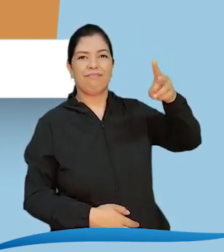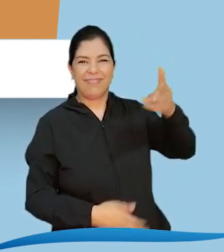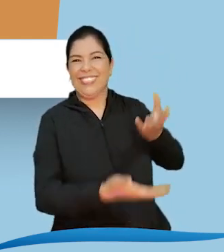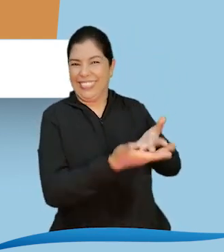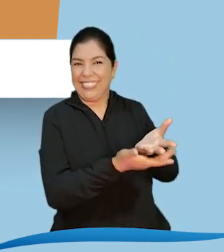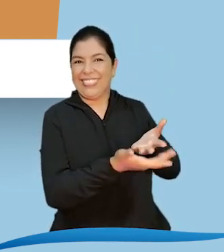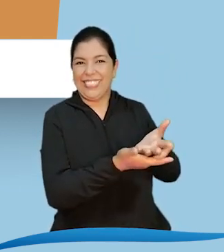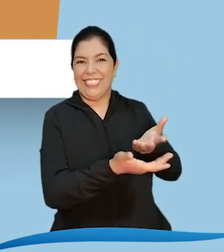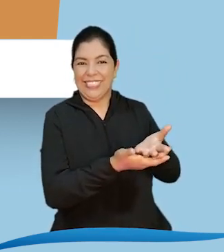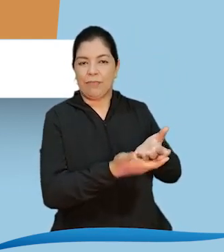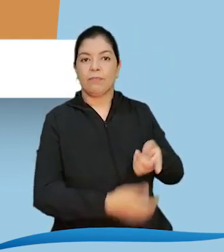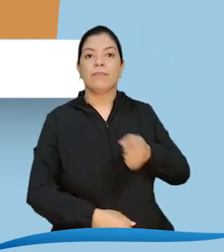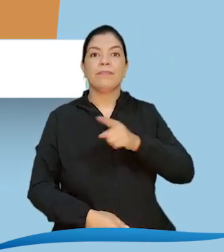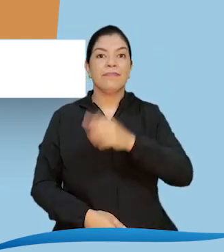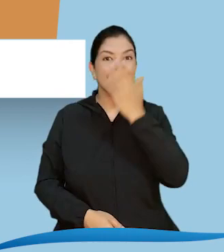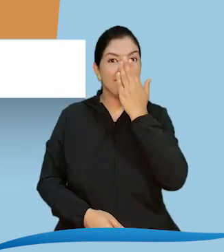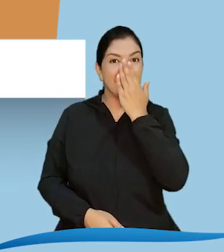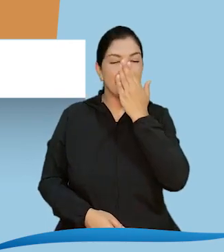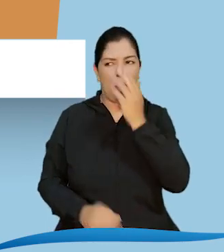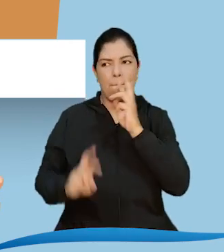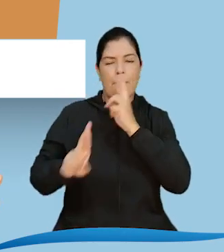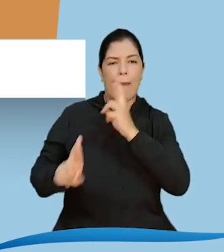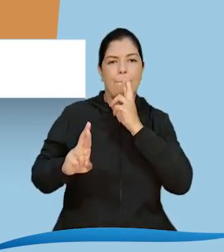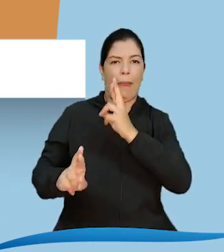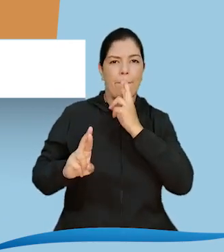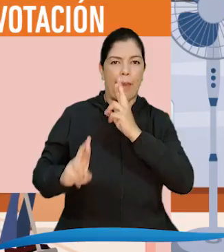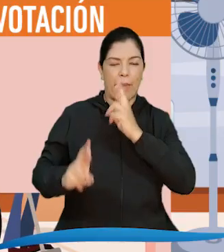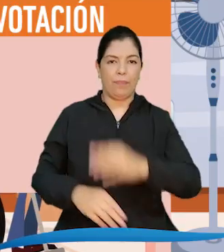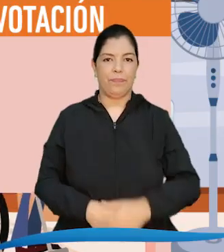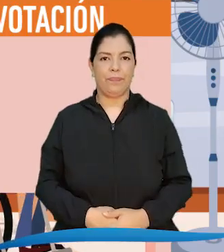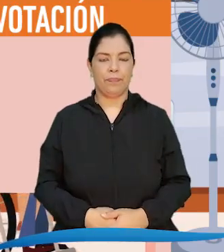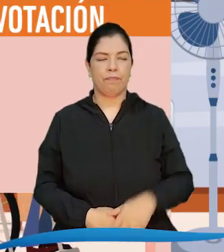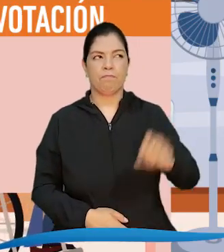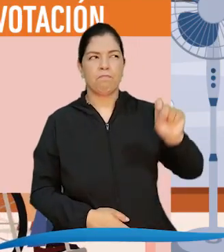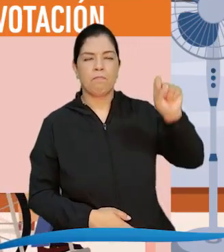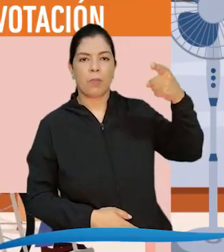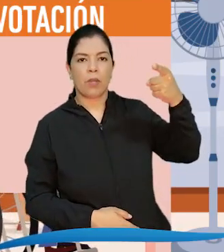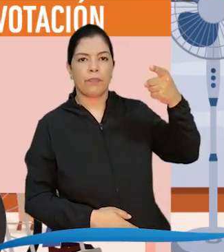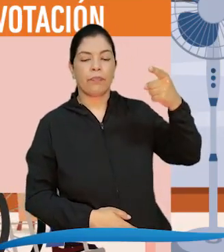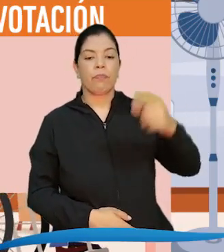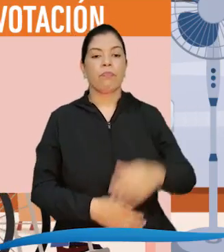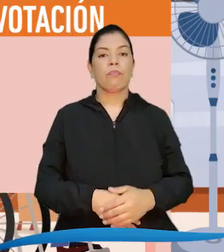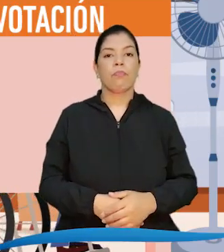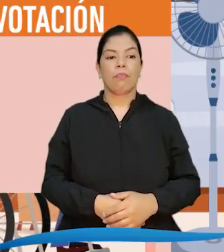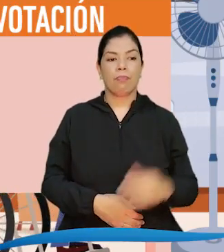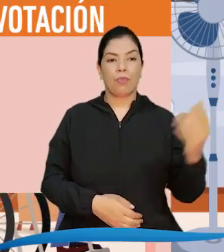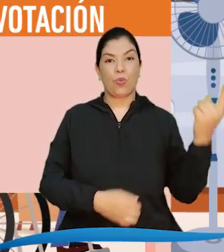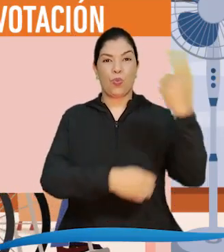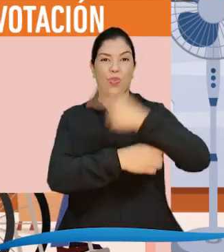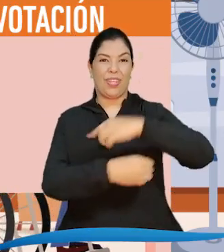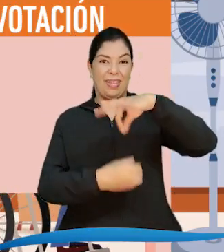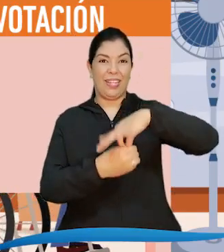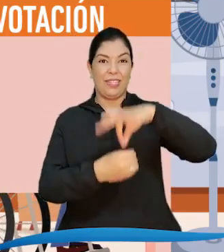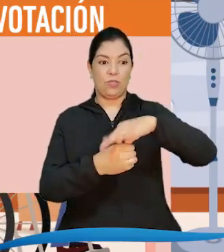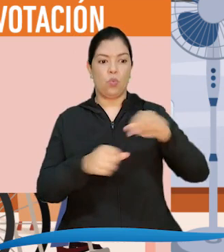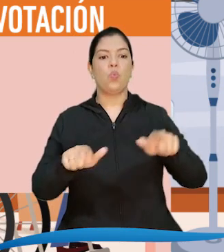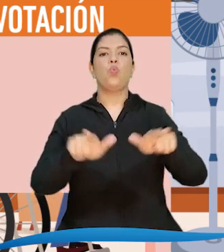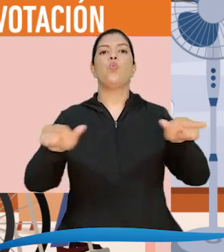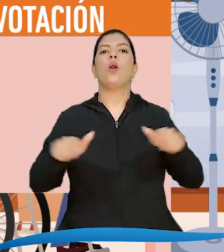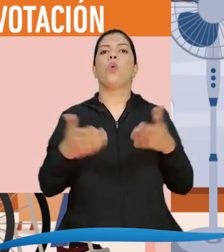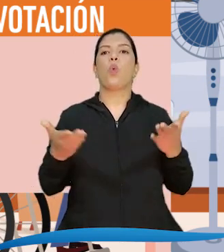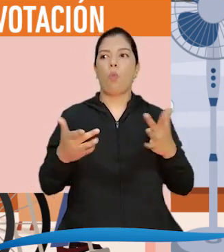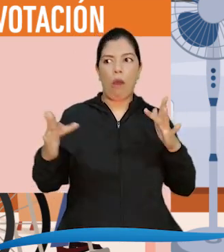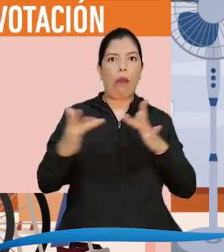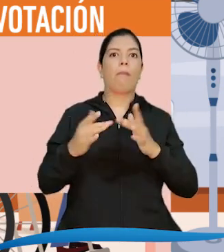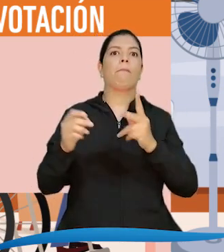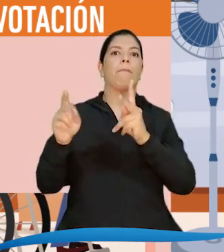referencia Y el secretario responde a cada una Realizar las jornadas de elección en sitios que sean accesibles para las personas